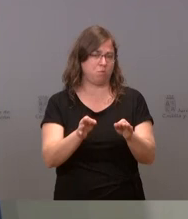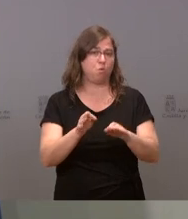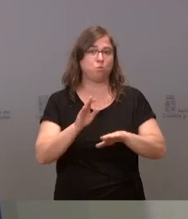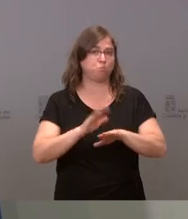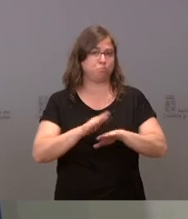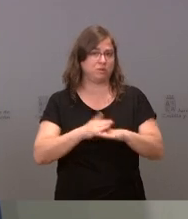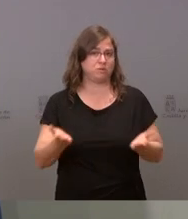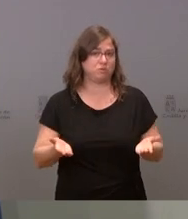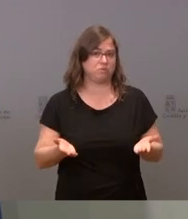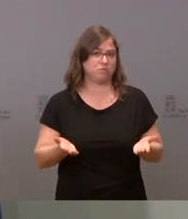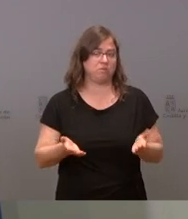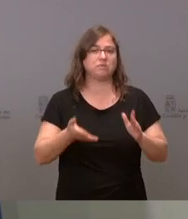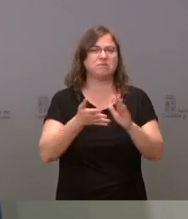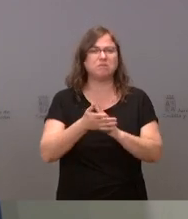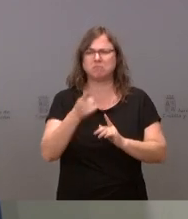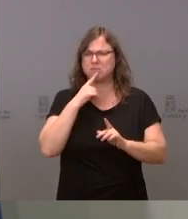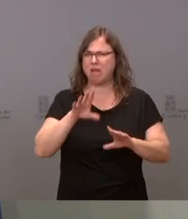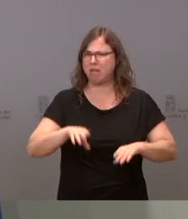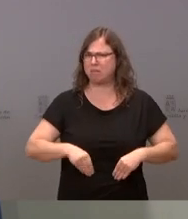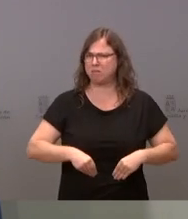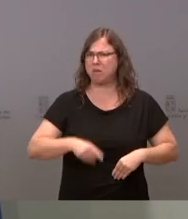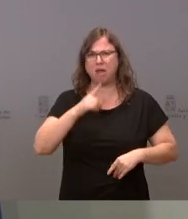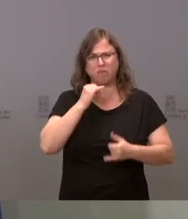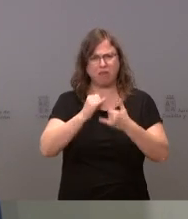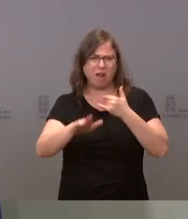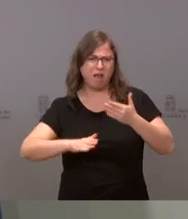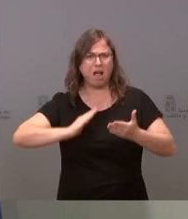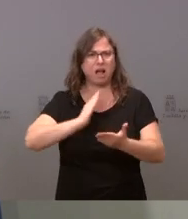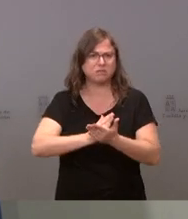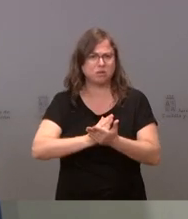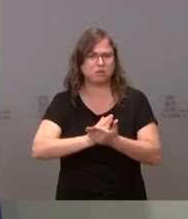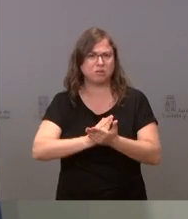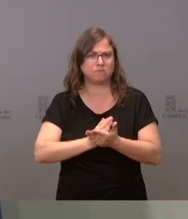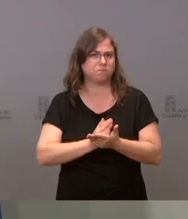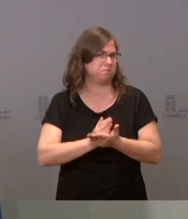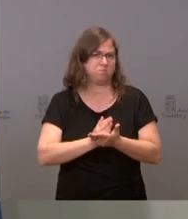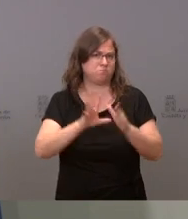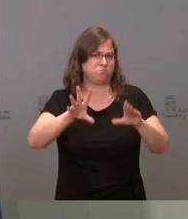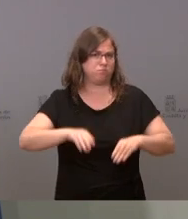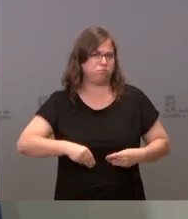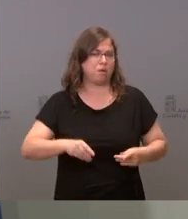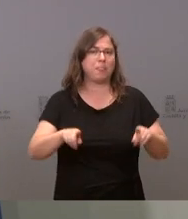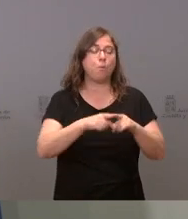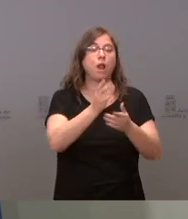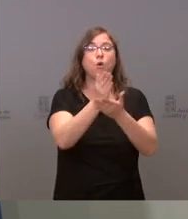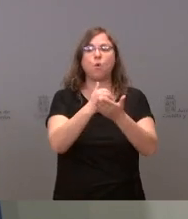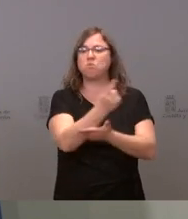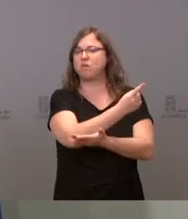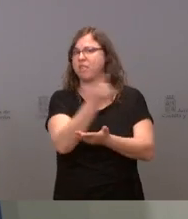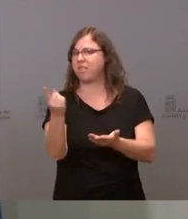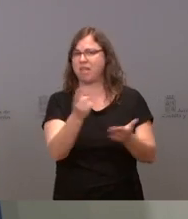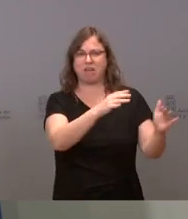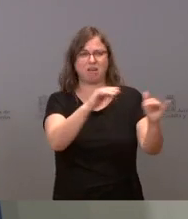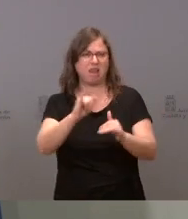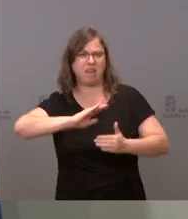completamente inadmisible que se castigue a ninguna comunidad autónoma por